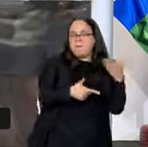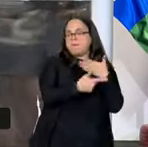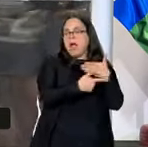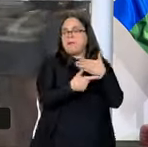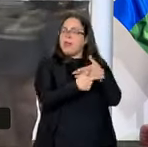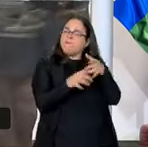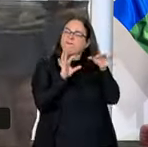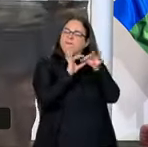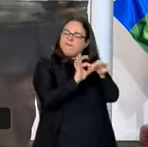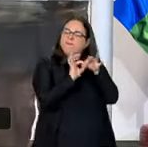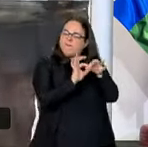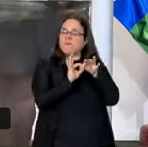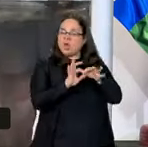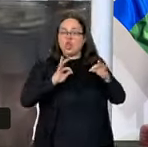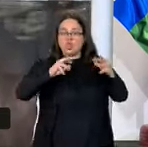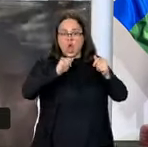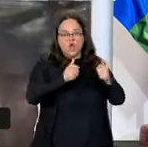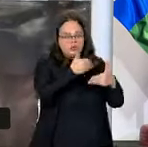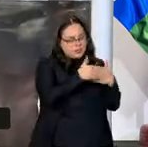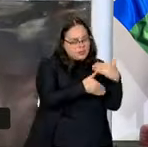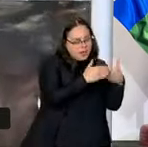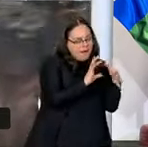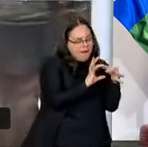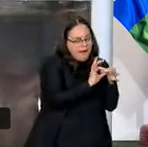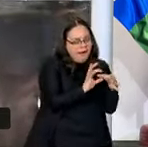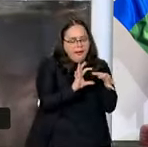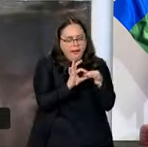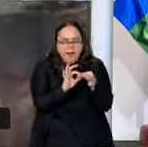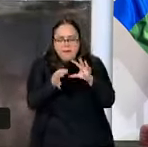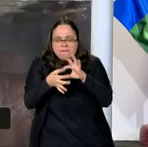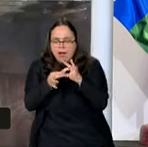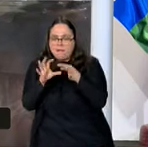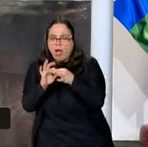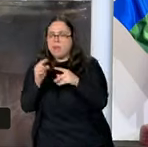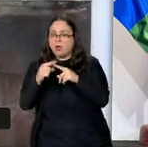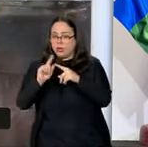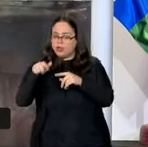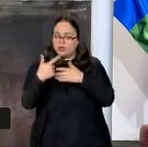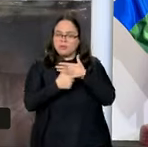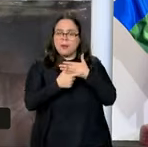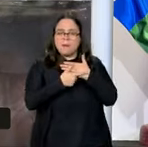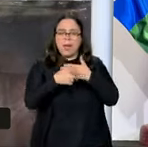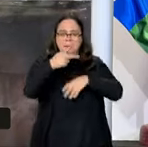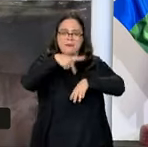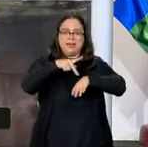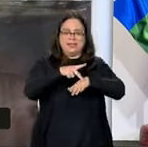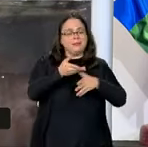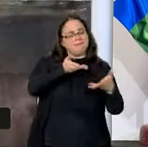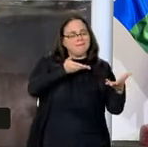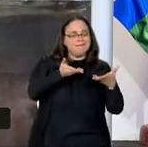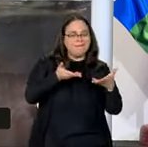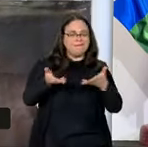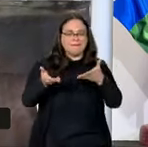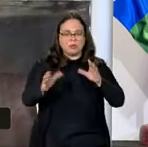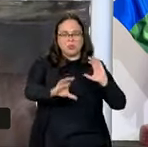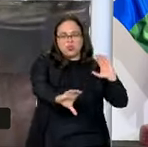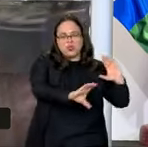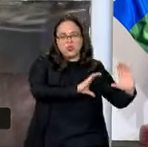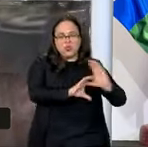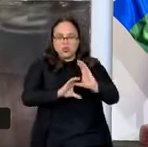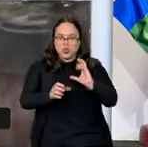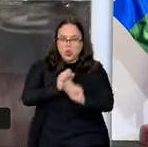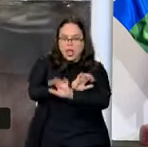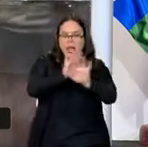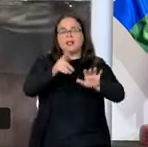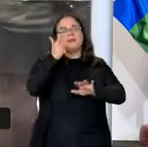A Bolivia fará parte de todos los procesos integradores, porque esta es nuestra vocación como país. Y estamos conseguiendo esto